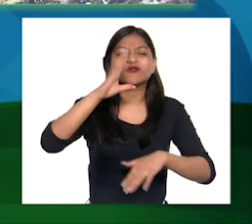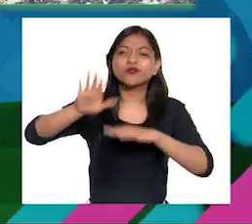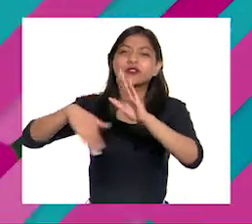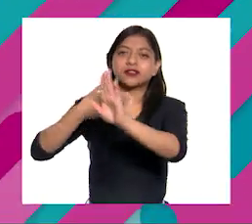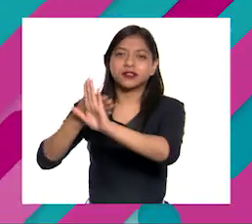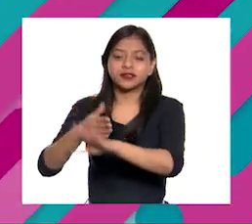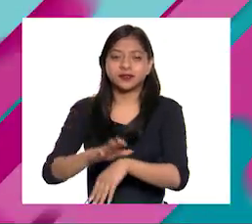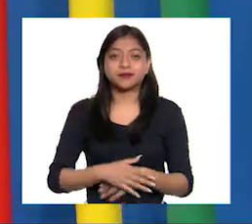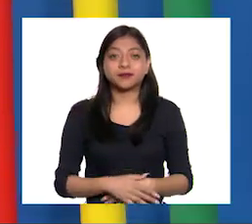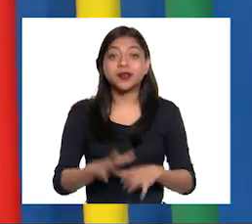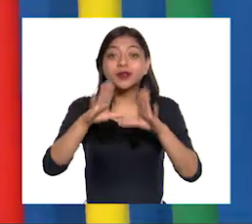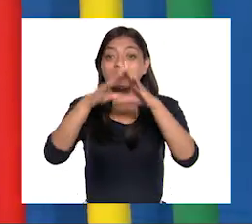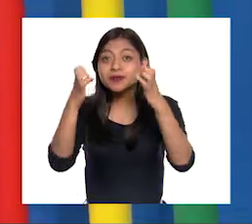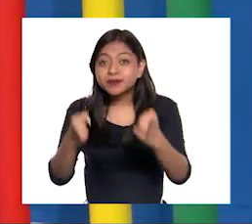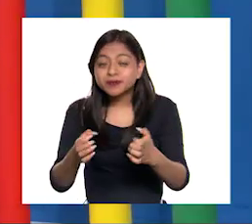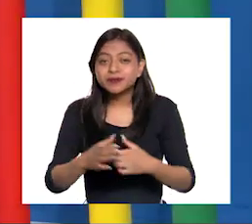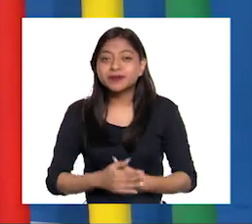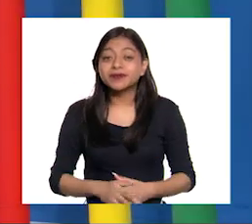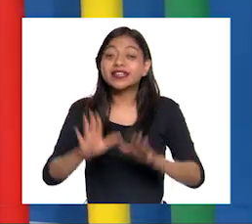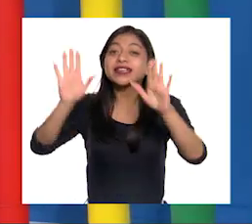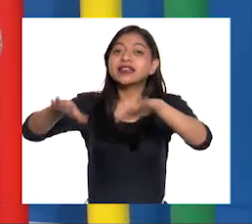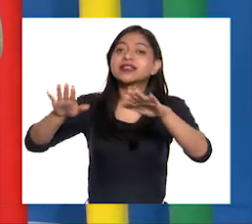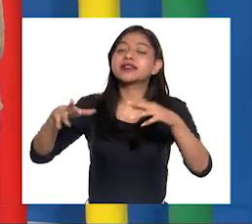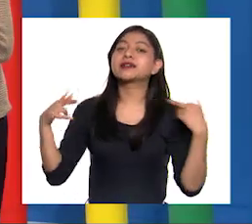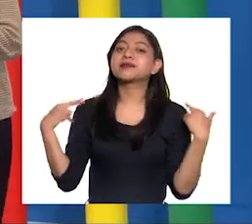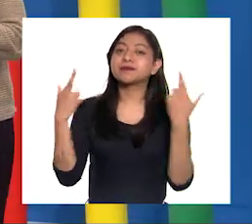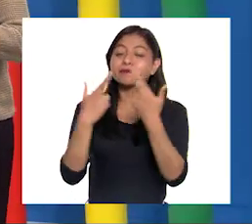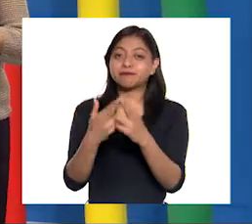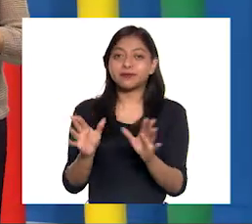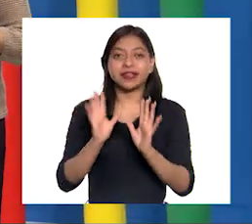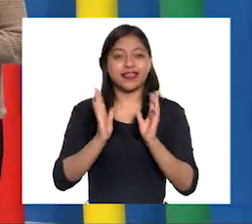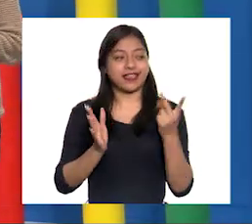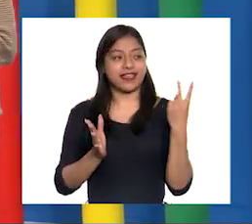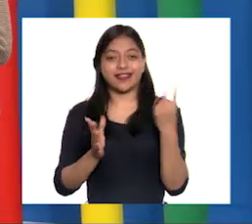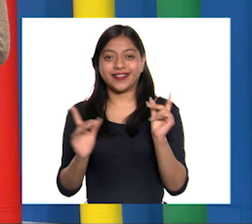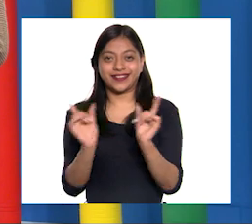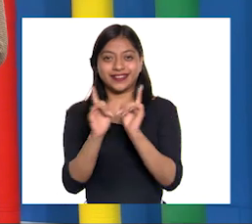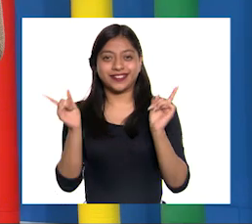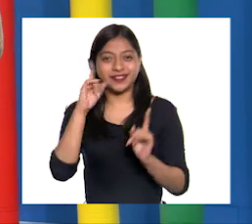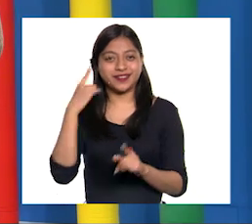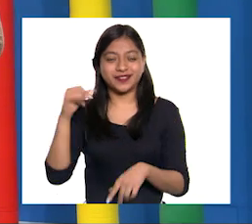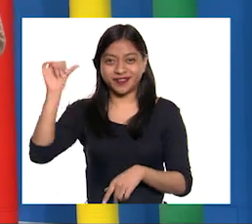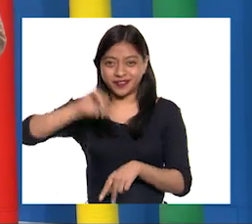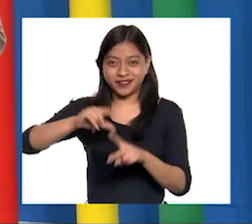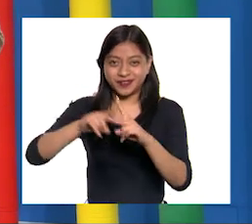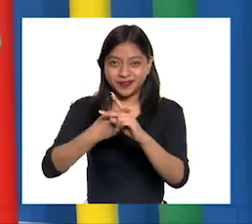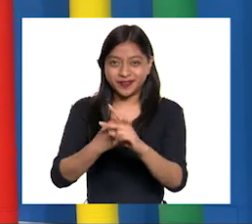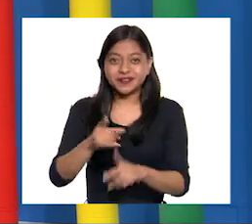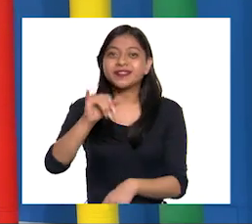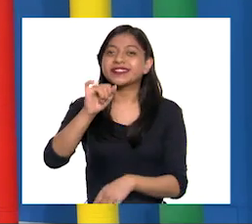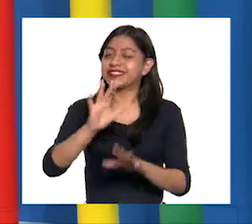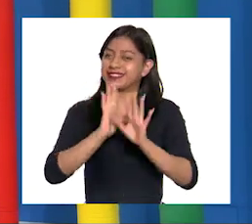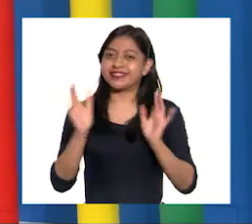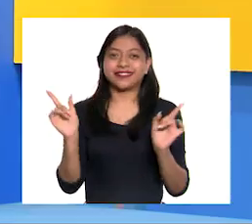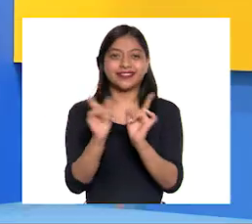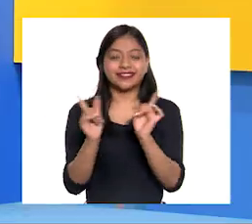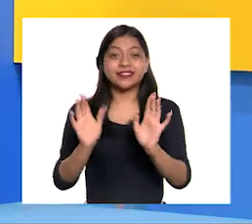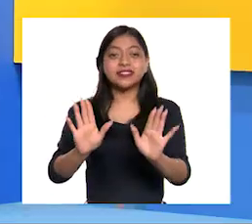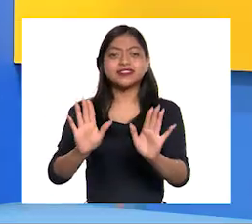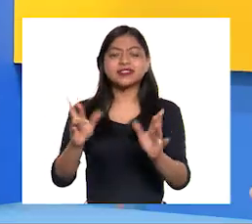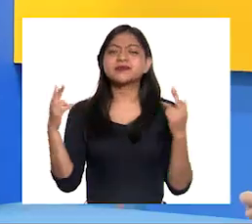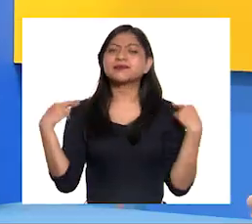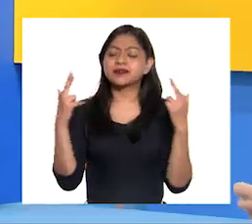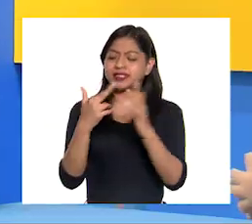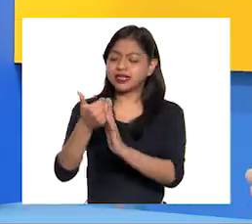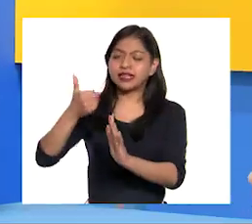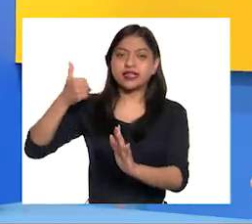están? Ay, maestra Estamos más que listas Sí, listas para comenzar Pero maestra,